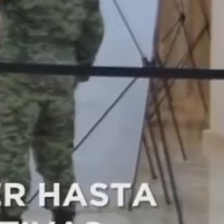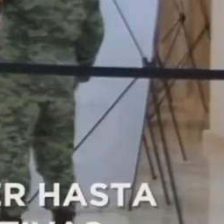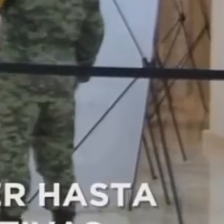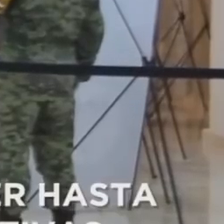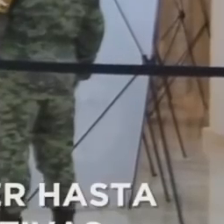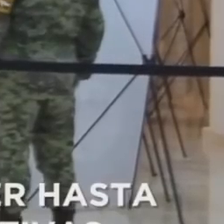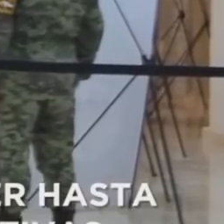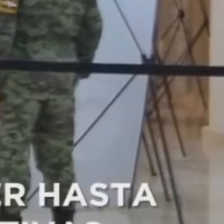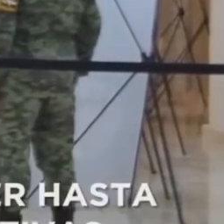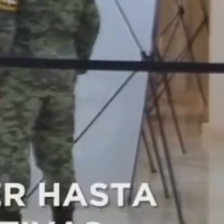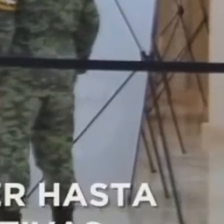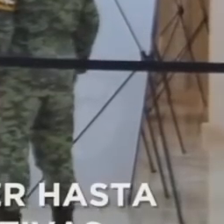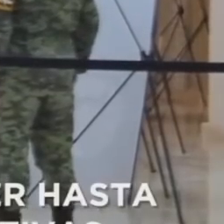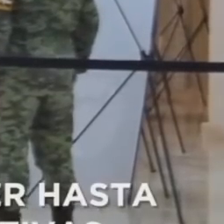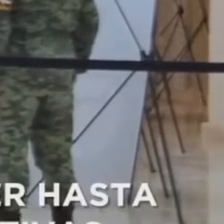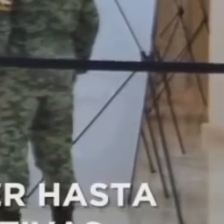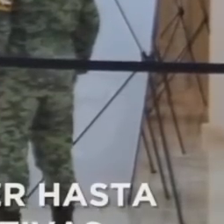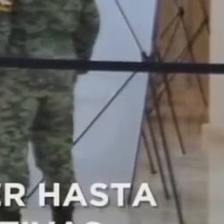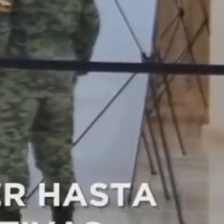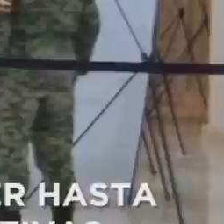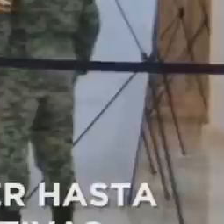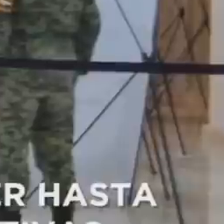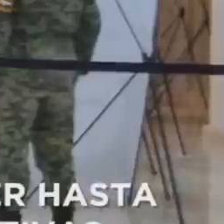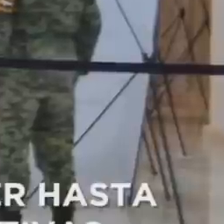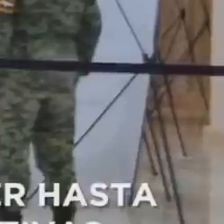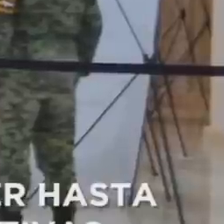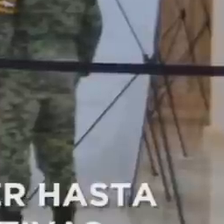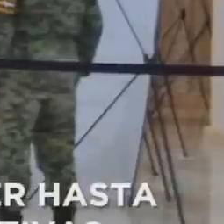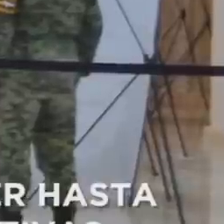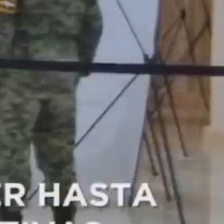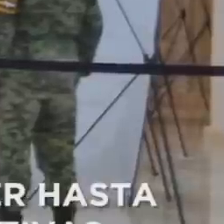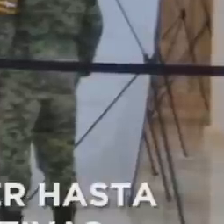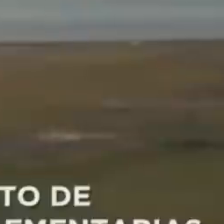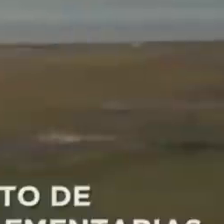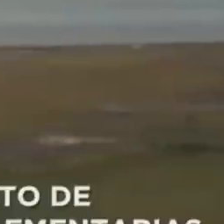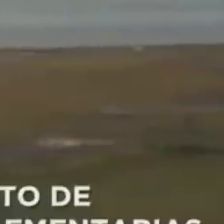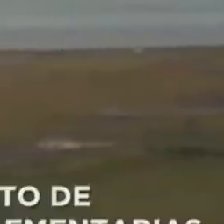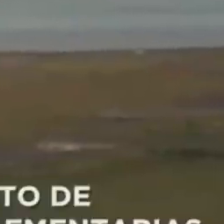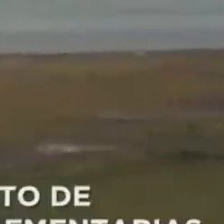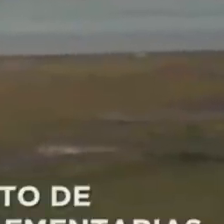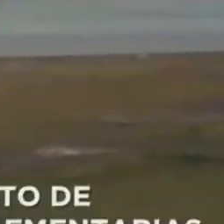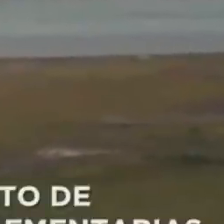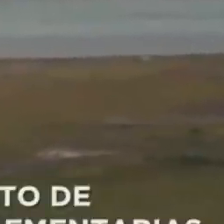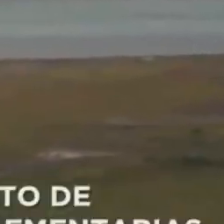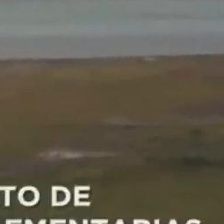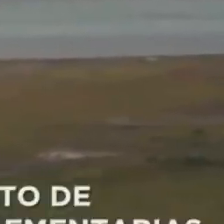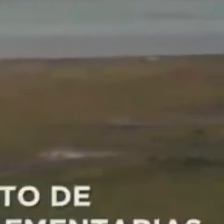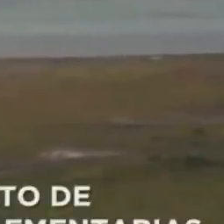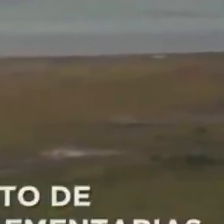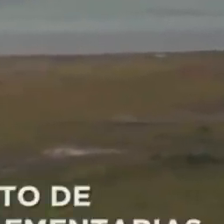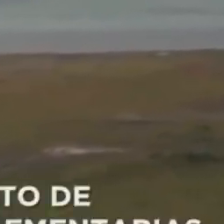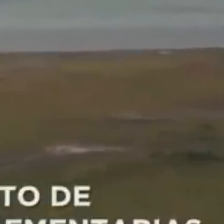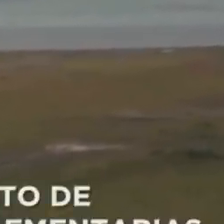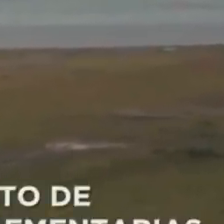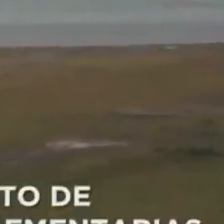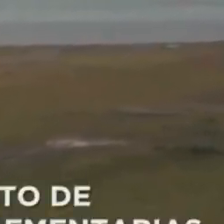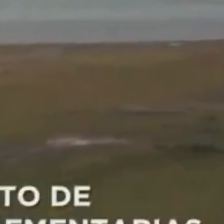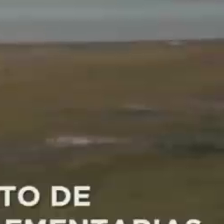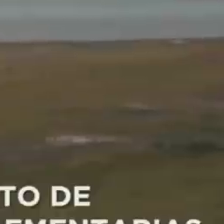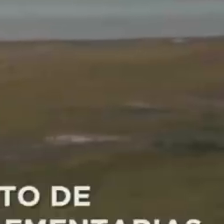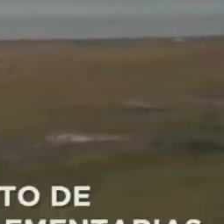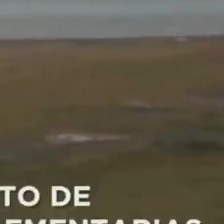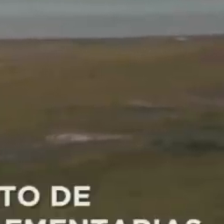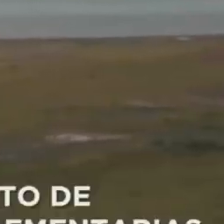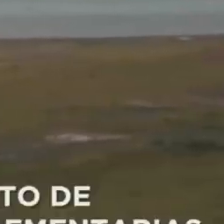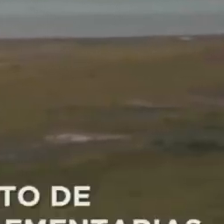capacidad máxima de atender hasta 660.000 pasajeros, según las normativas. En 2019 se iniciaron las obras del Proyecto de